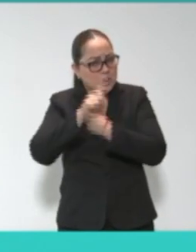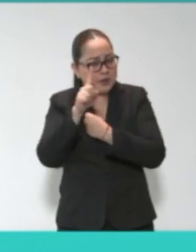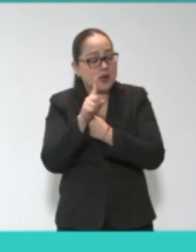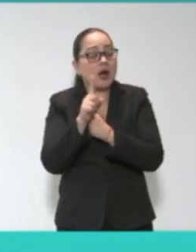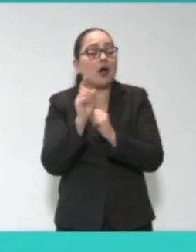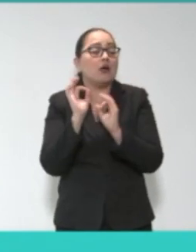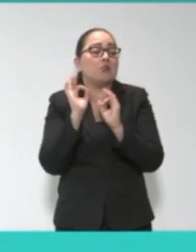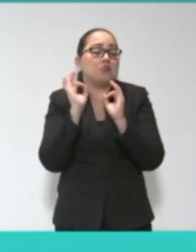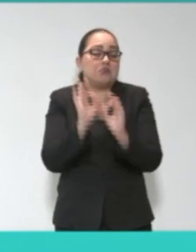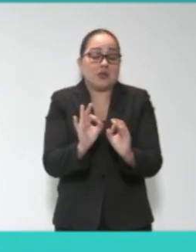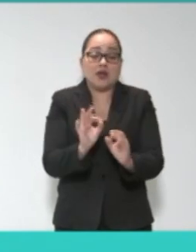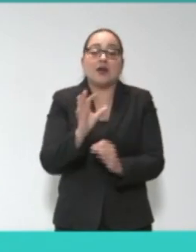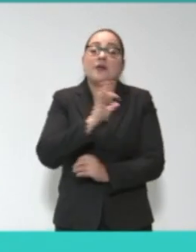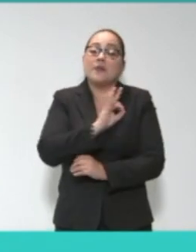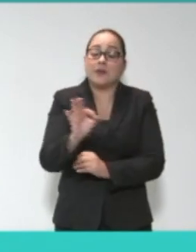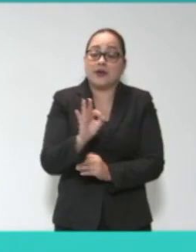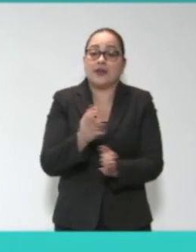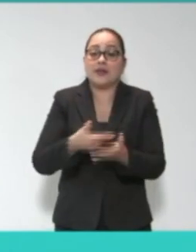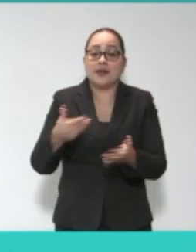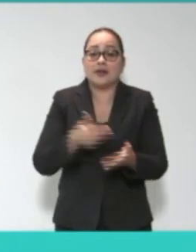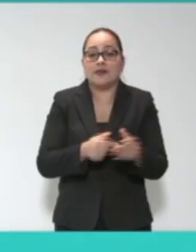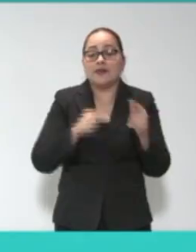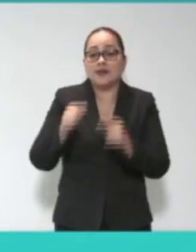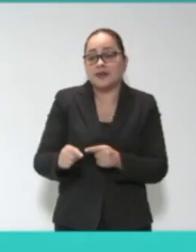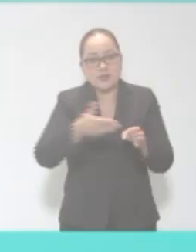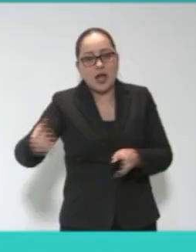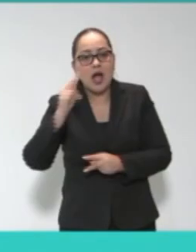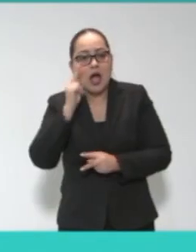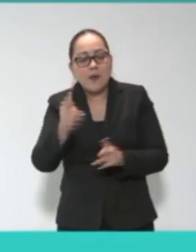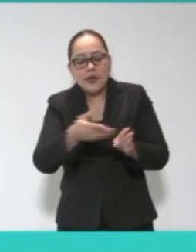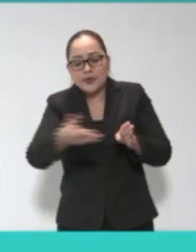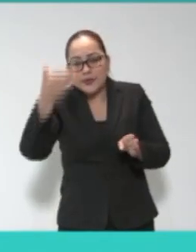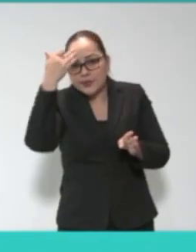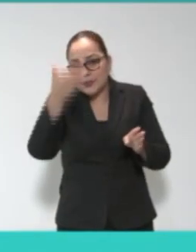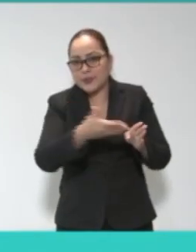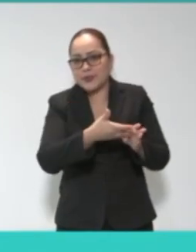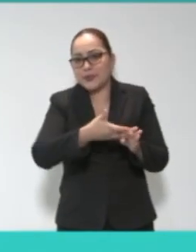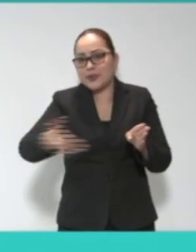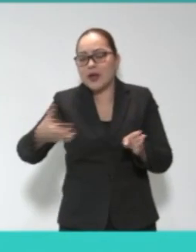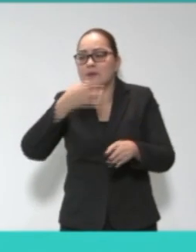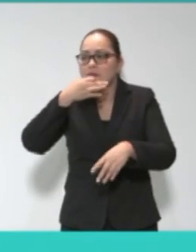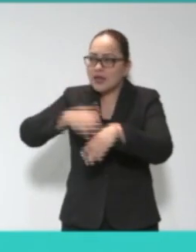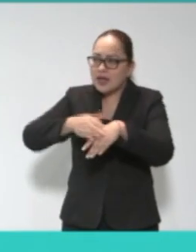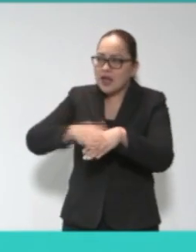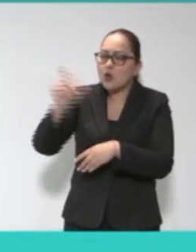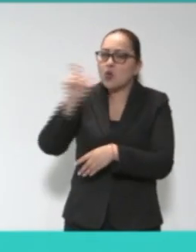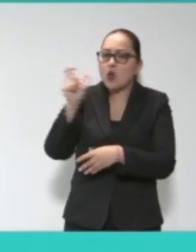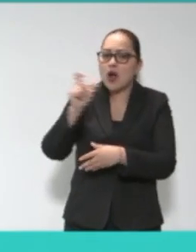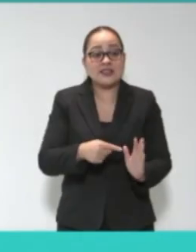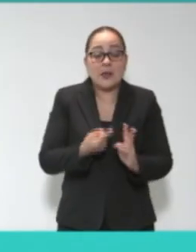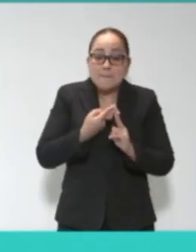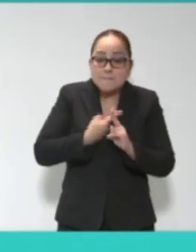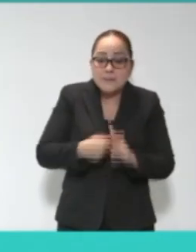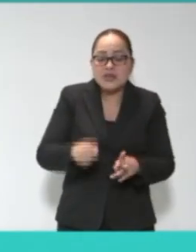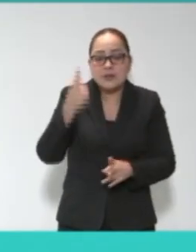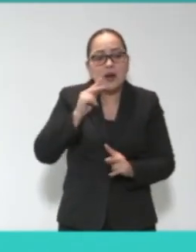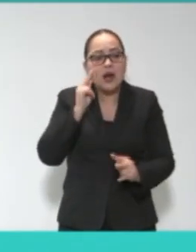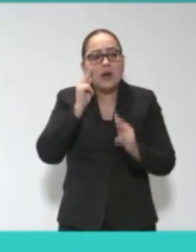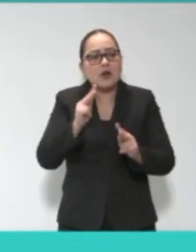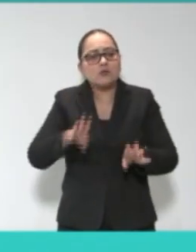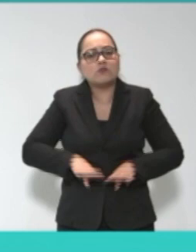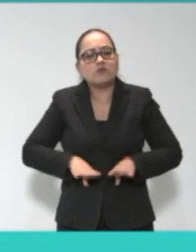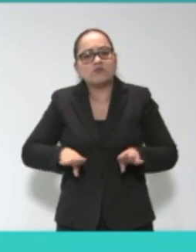necesidades, generan naturalmente perdurabilidad. El INAI nació para ser un termómetro veraz de los